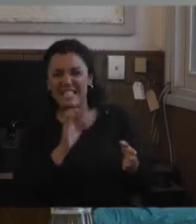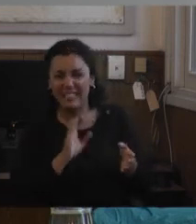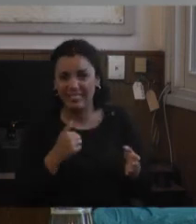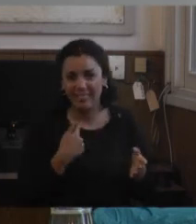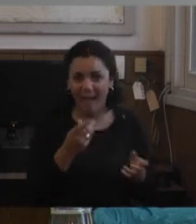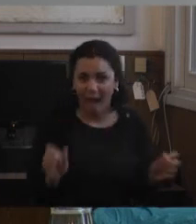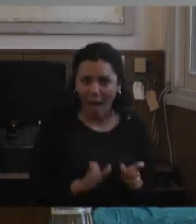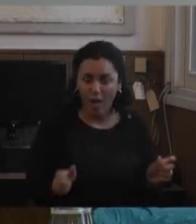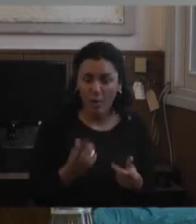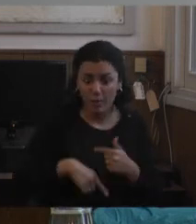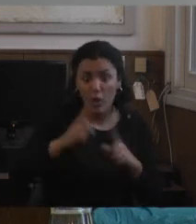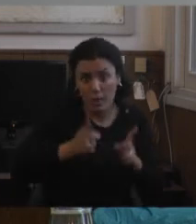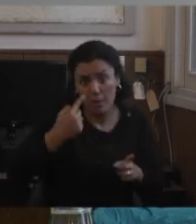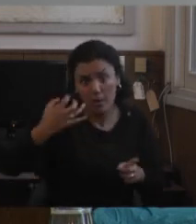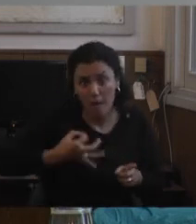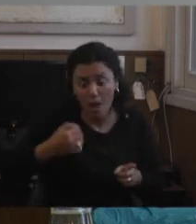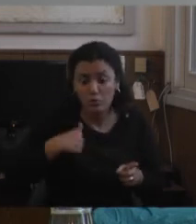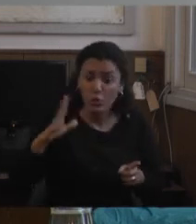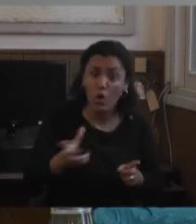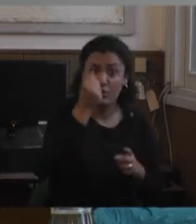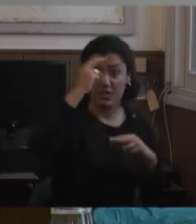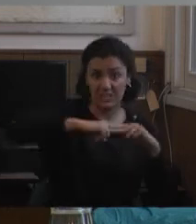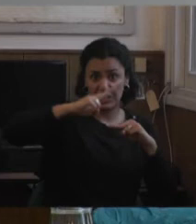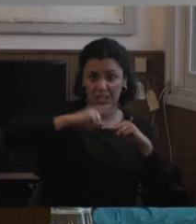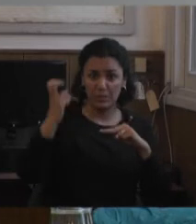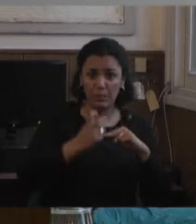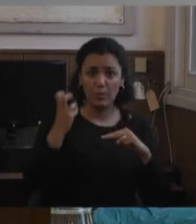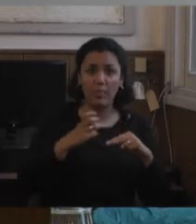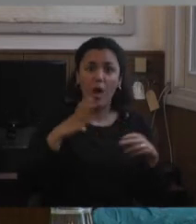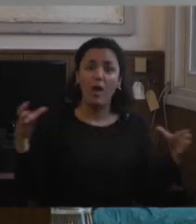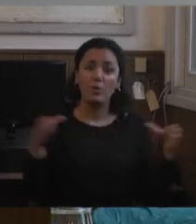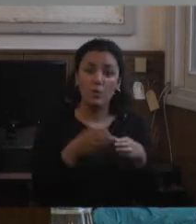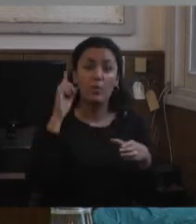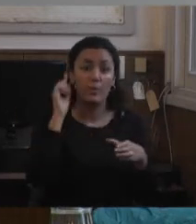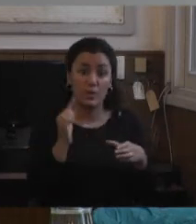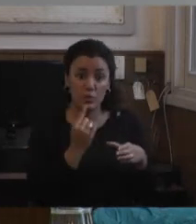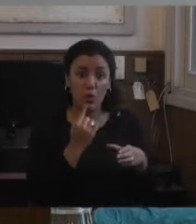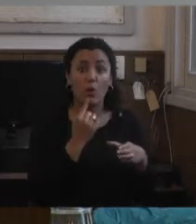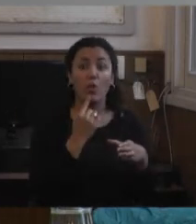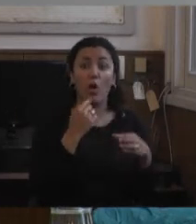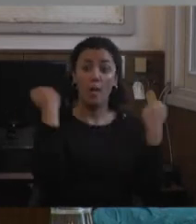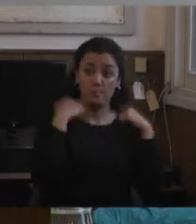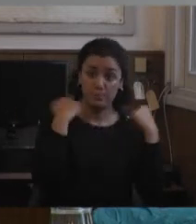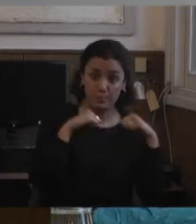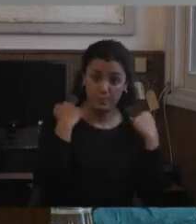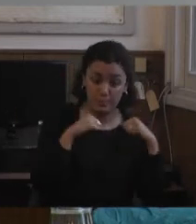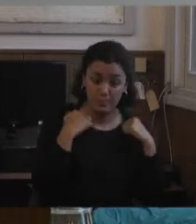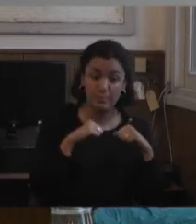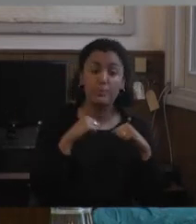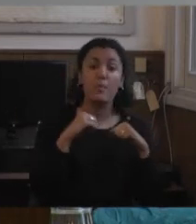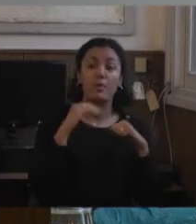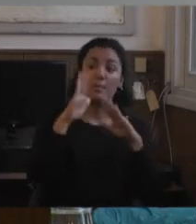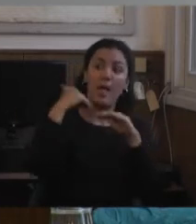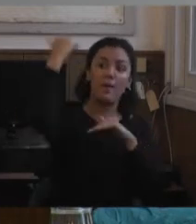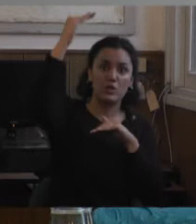real. Yo encontré por internet que existe colonia para sordos, actividad física para personas mayores sordos. decir,